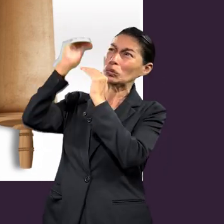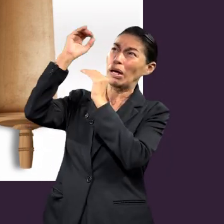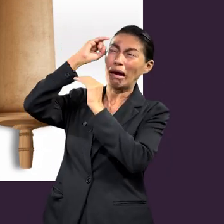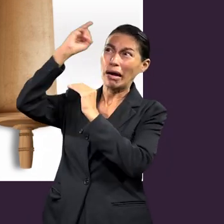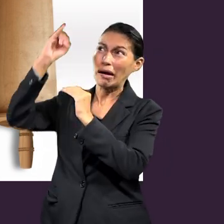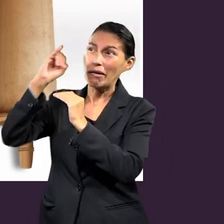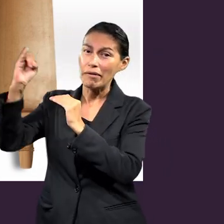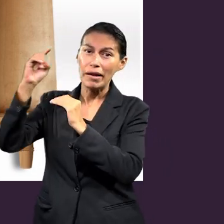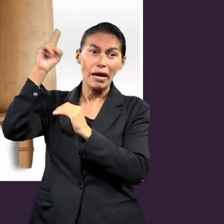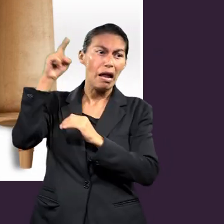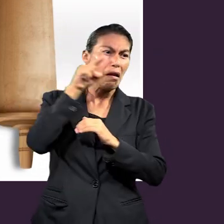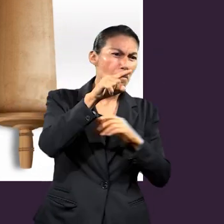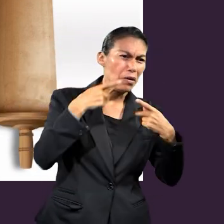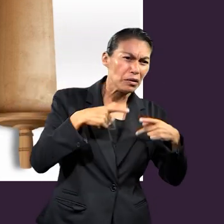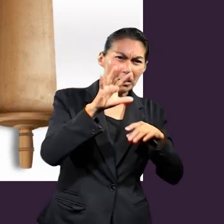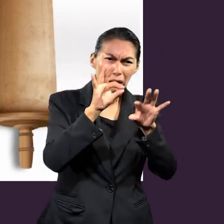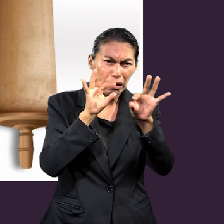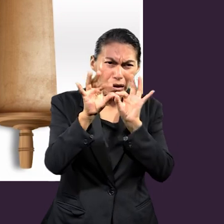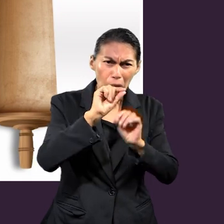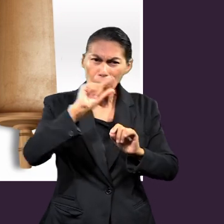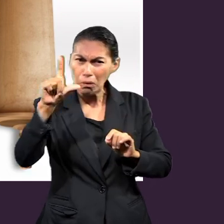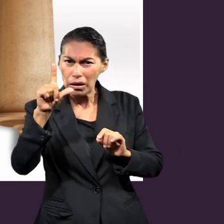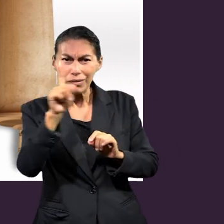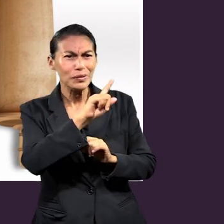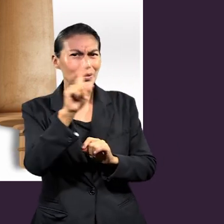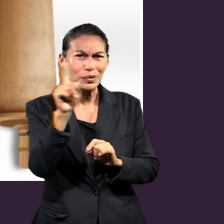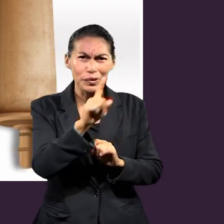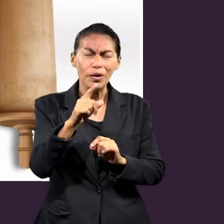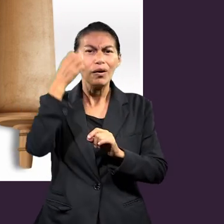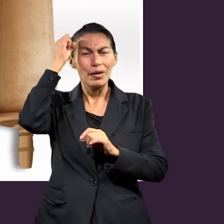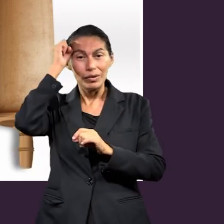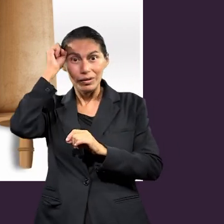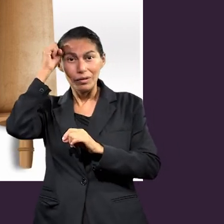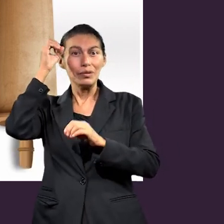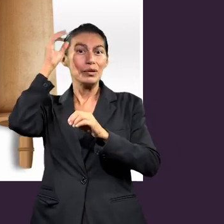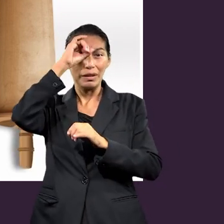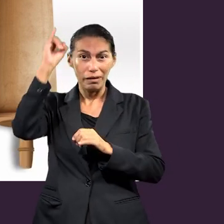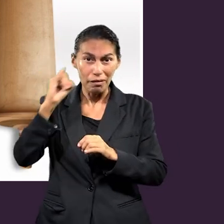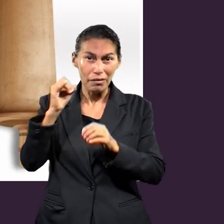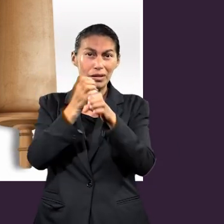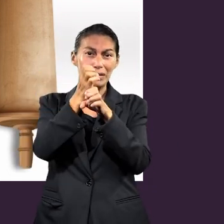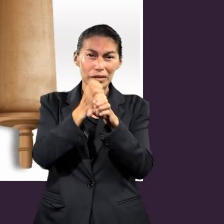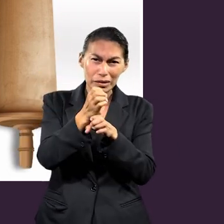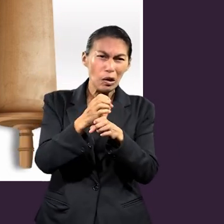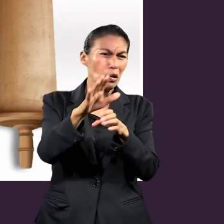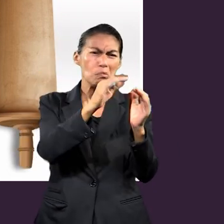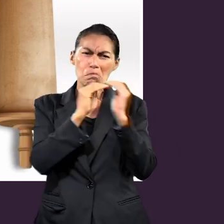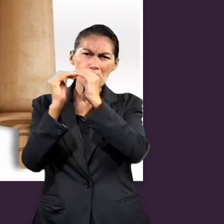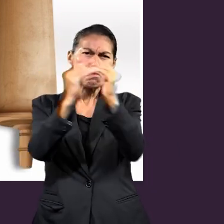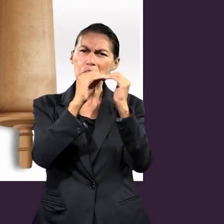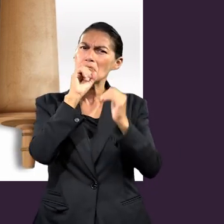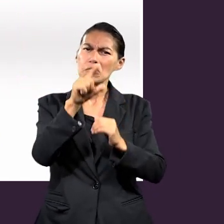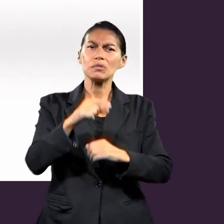Señor de ellos y de ustedes está en el cielo y no hace excepción de personas.